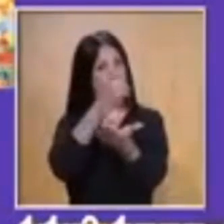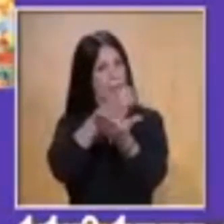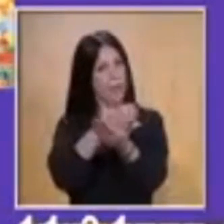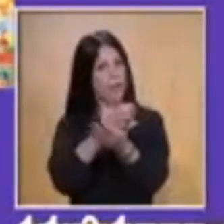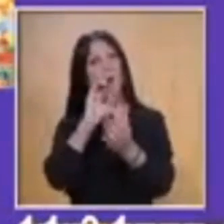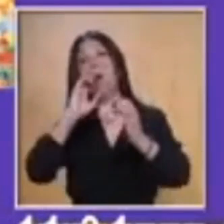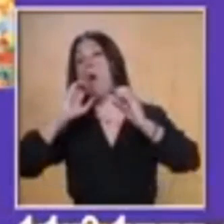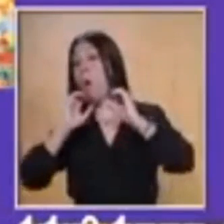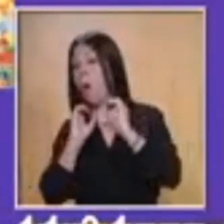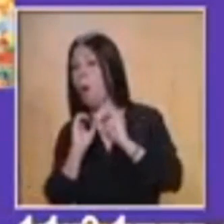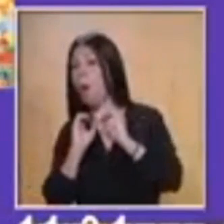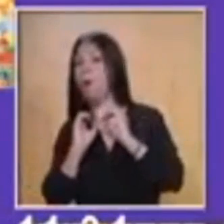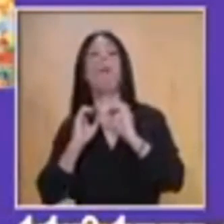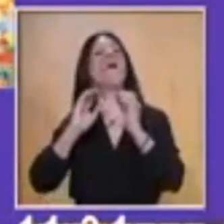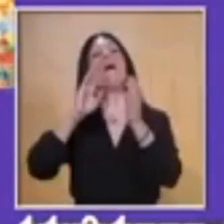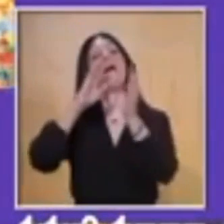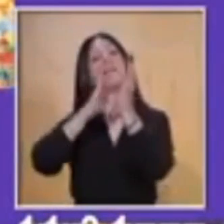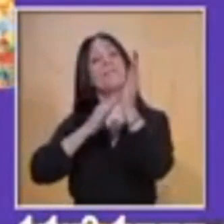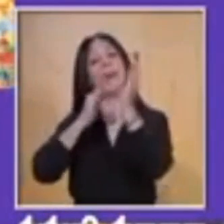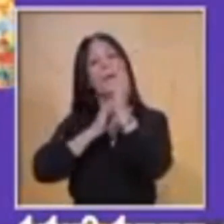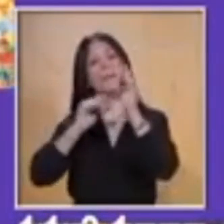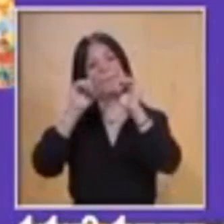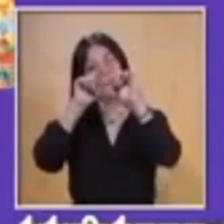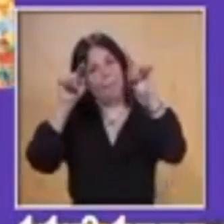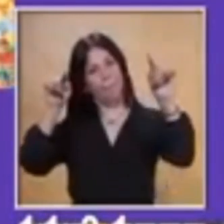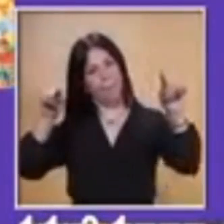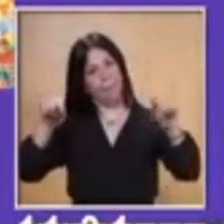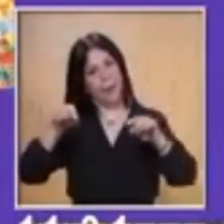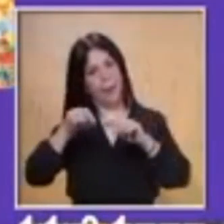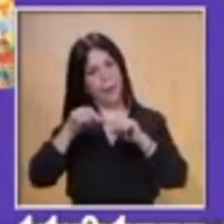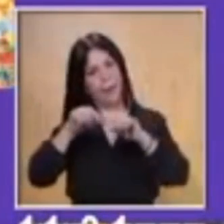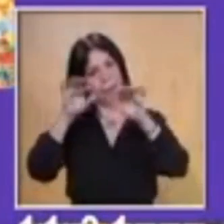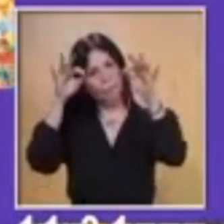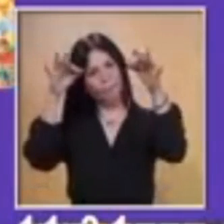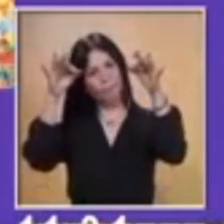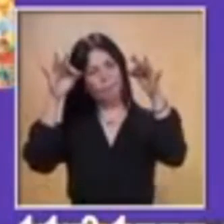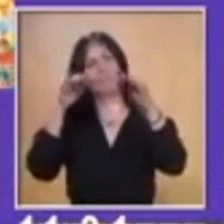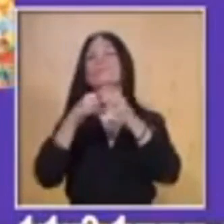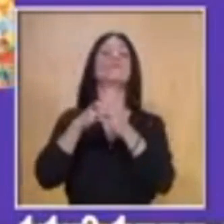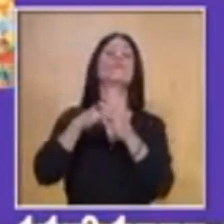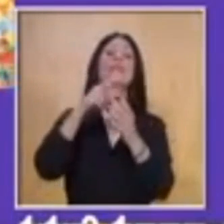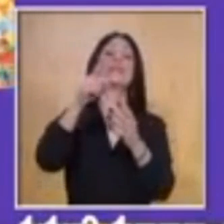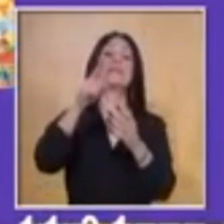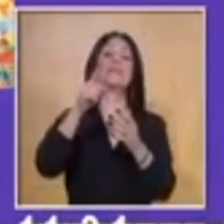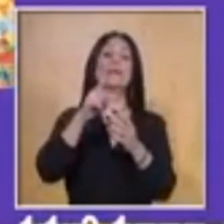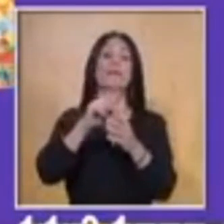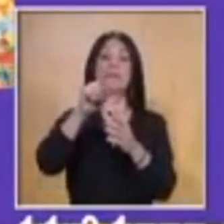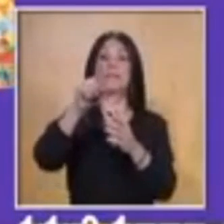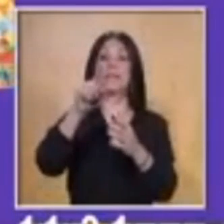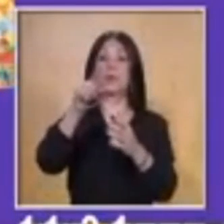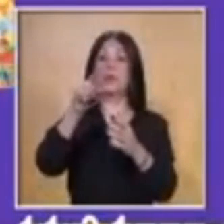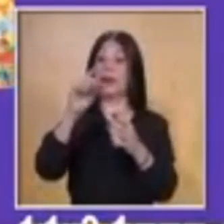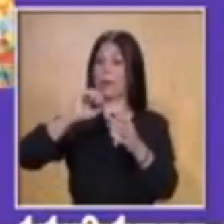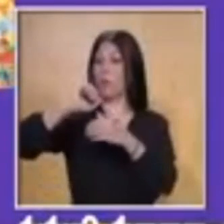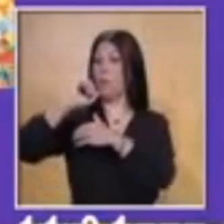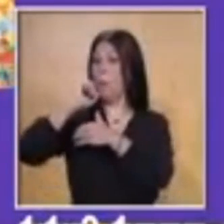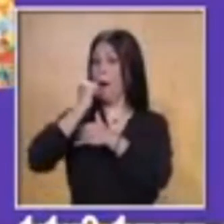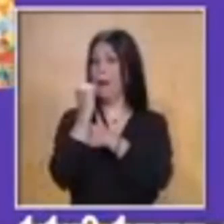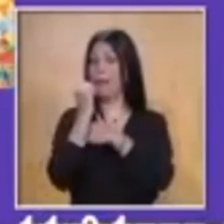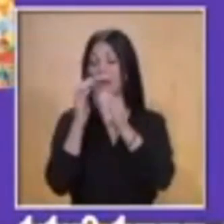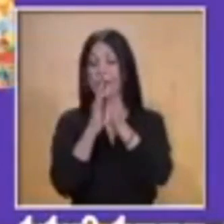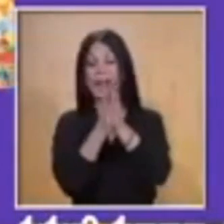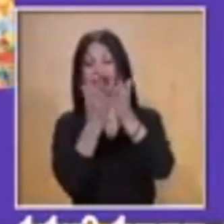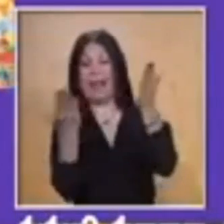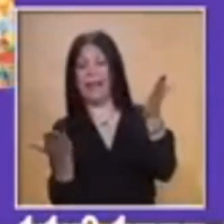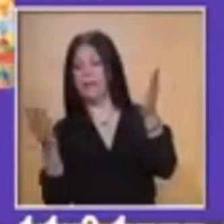máquina en blanco y recuerda, ahí arriba aparece una imagen que es el expediente o la carpeta de evidencias donde